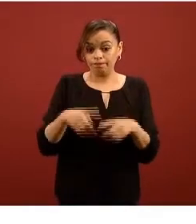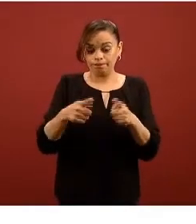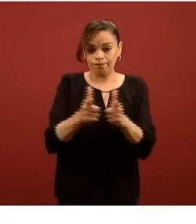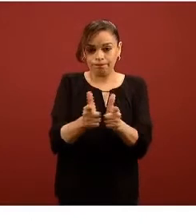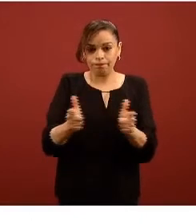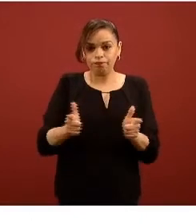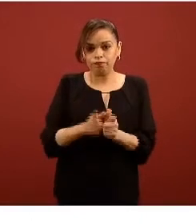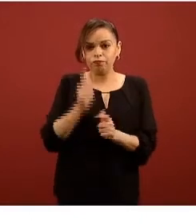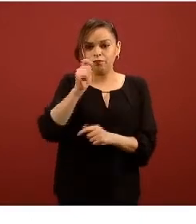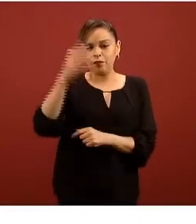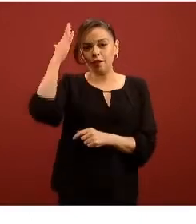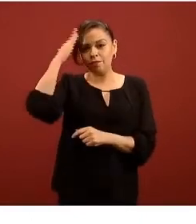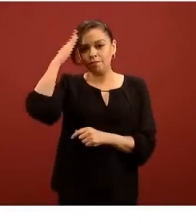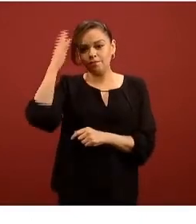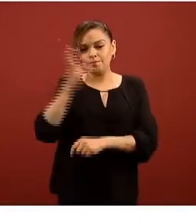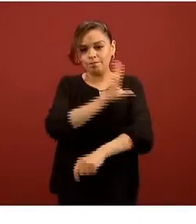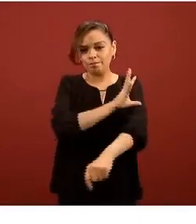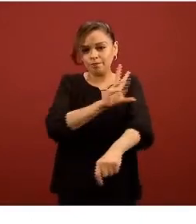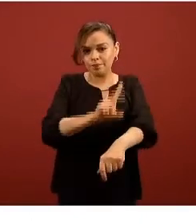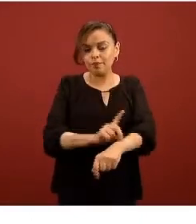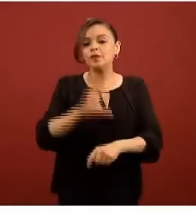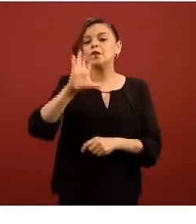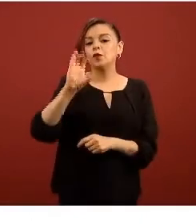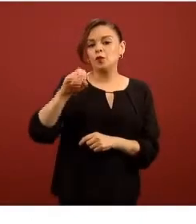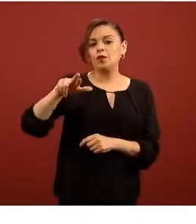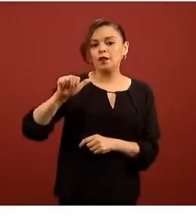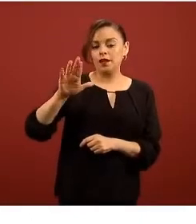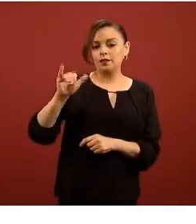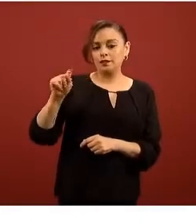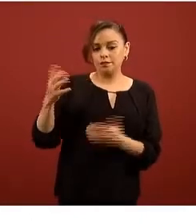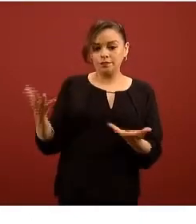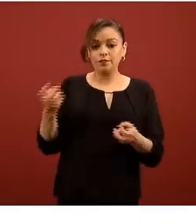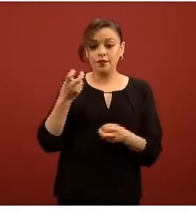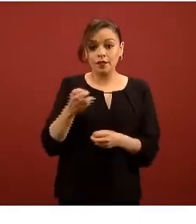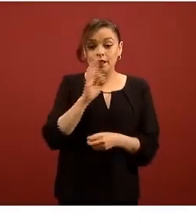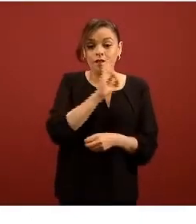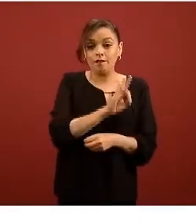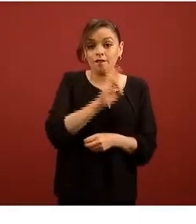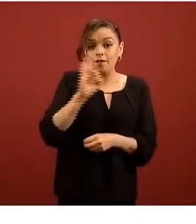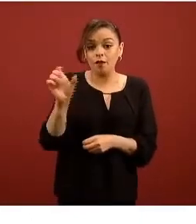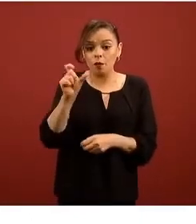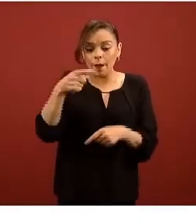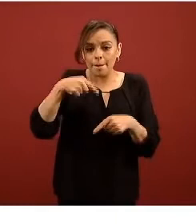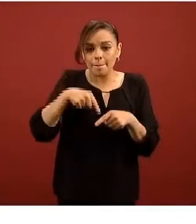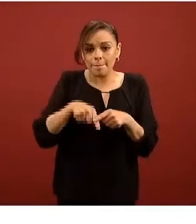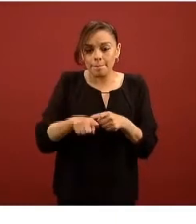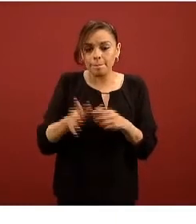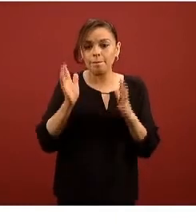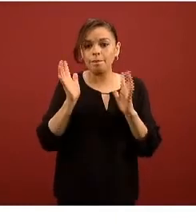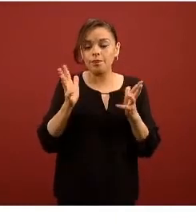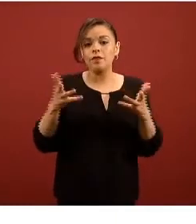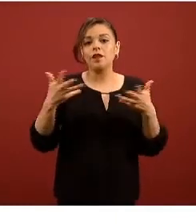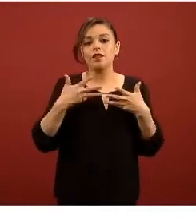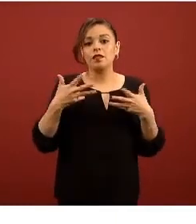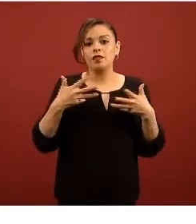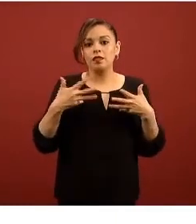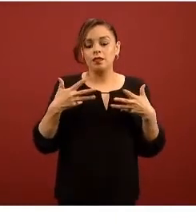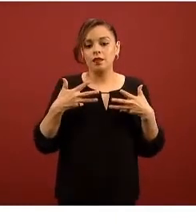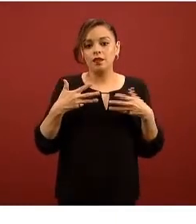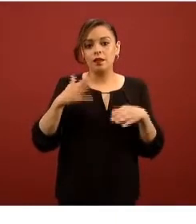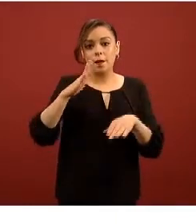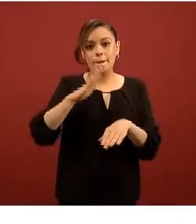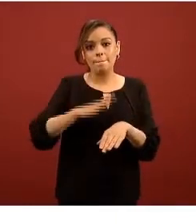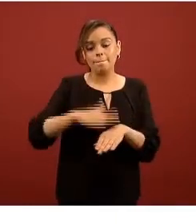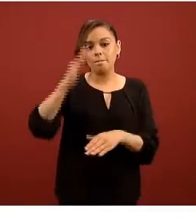CONACYT eran las fechas en donde o son las fechas en donde se empiezan a vislumbrar los primeros picos